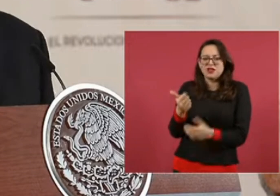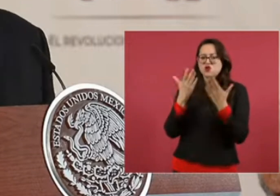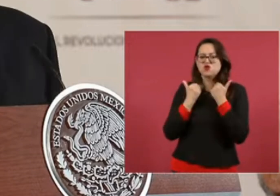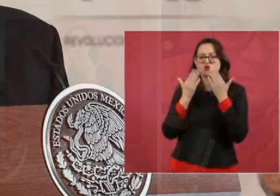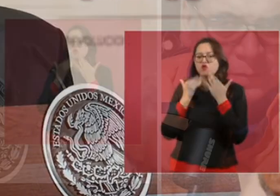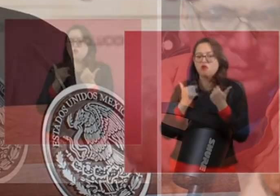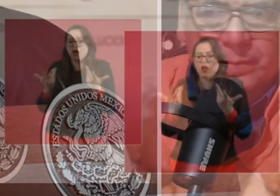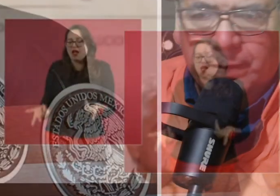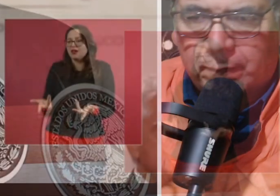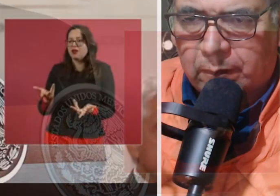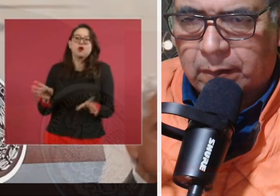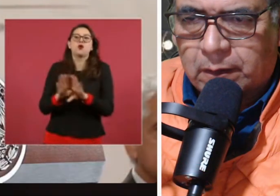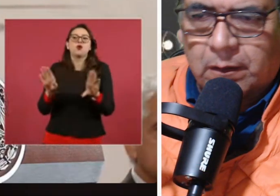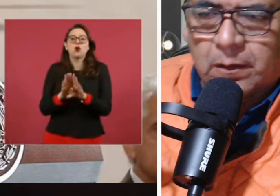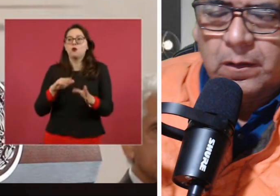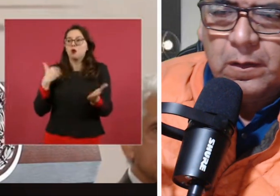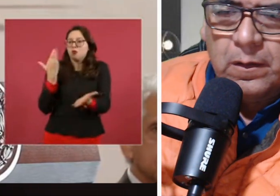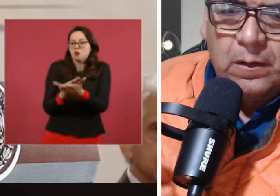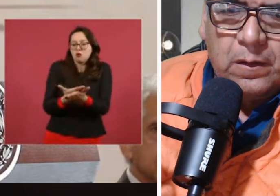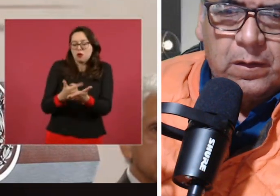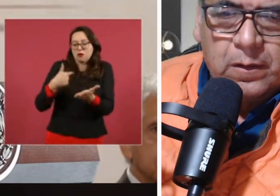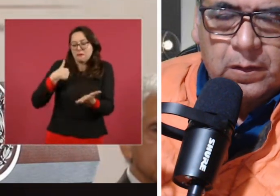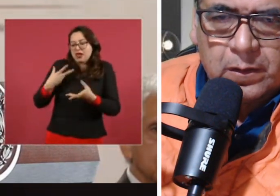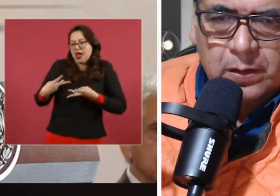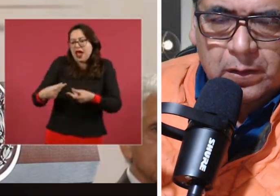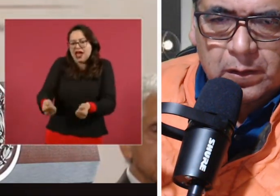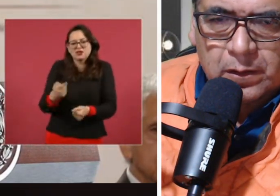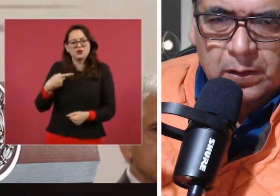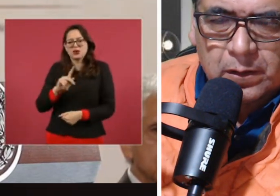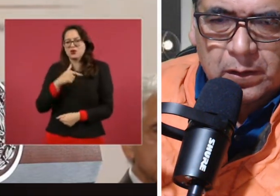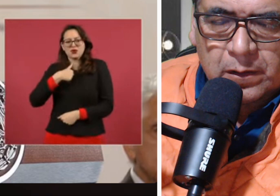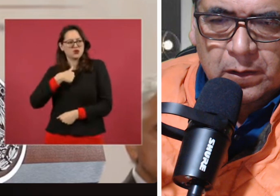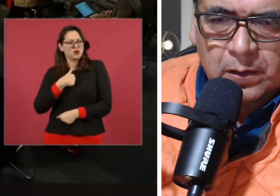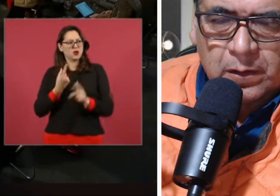comprobaban, porque no habían iniciado.